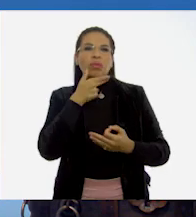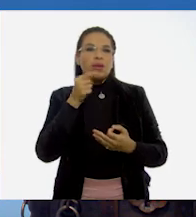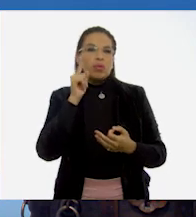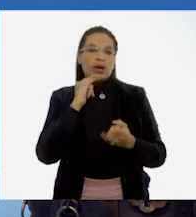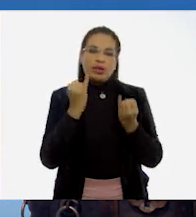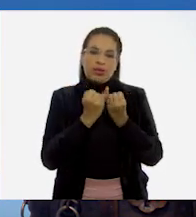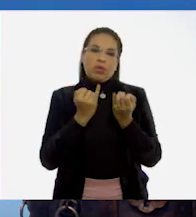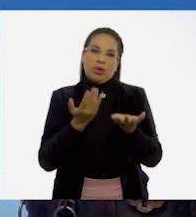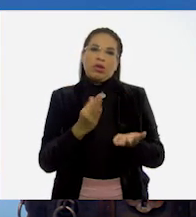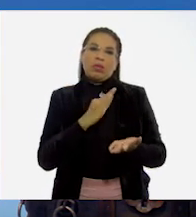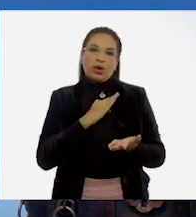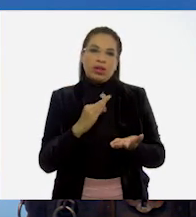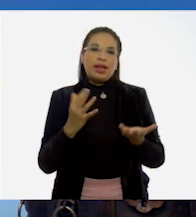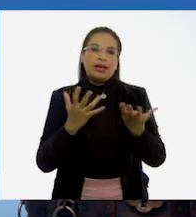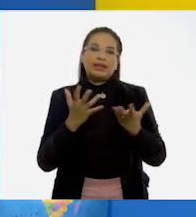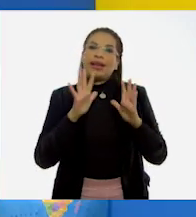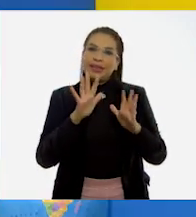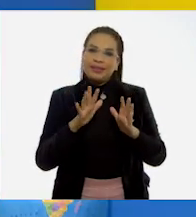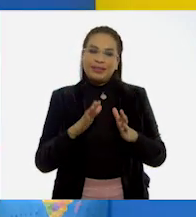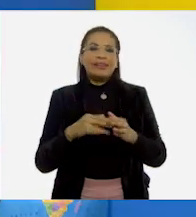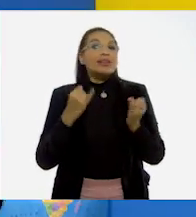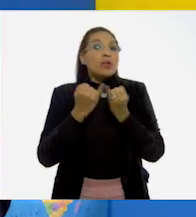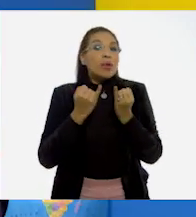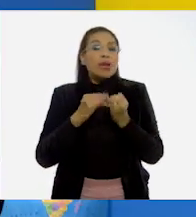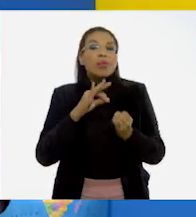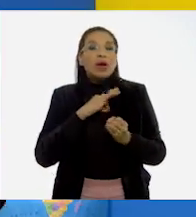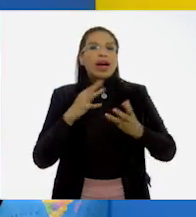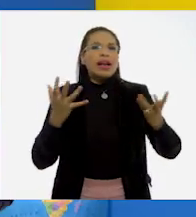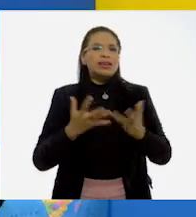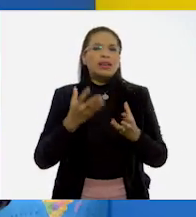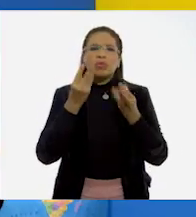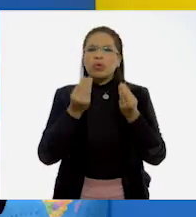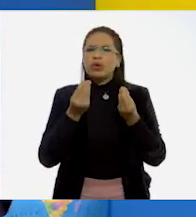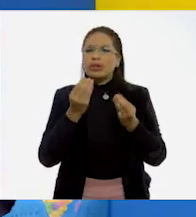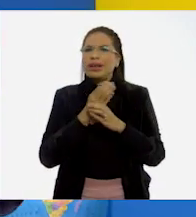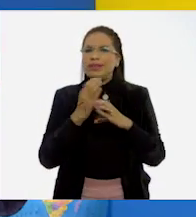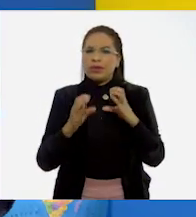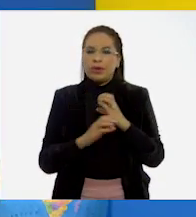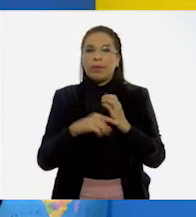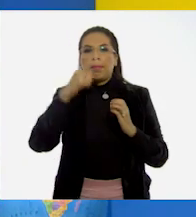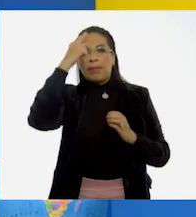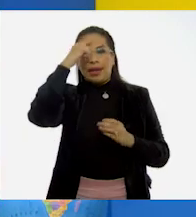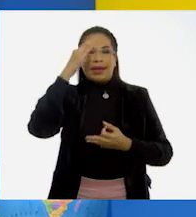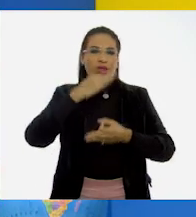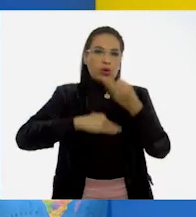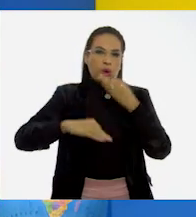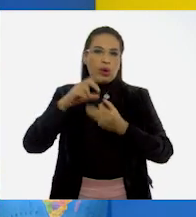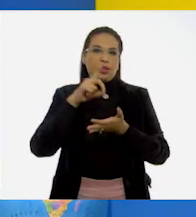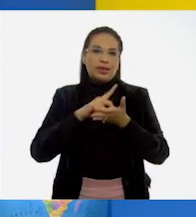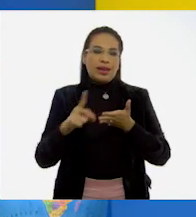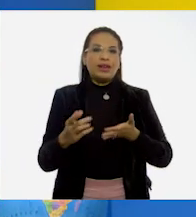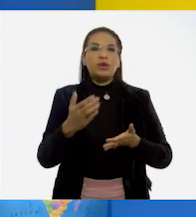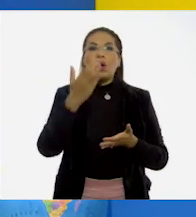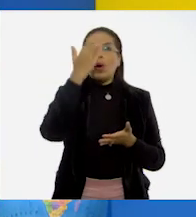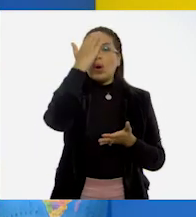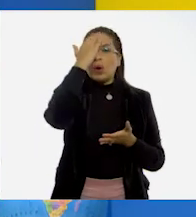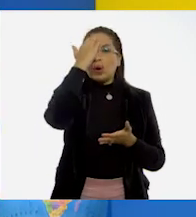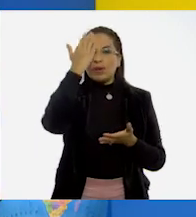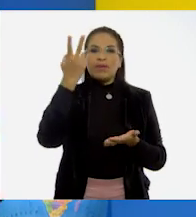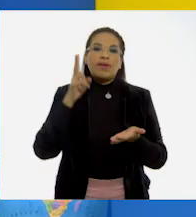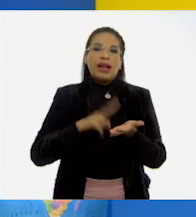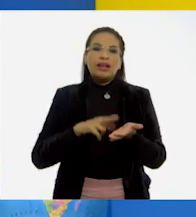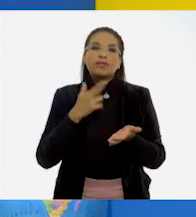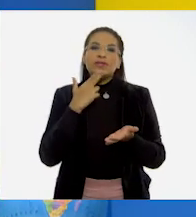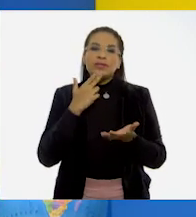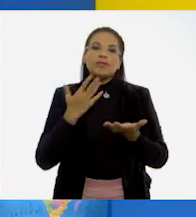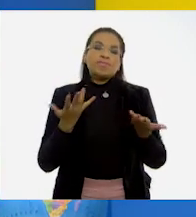Y también podemos hacer que... Sí, Raúl. También podemos hacer muchas, muchas cosas para que todos los derechos sean conocidos, valorados